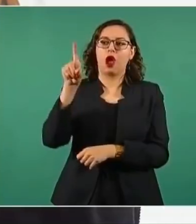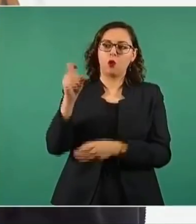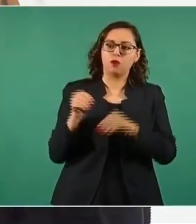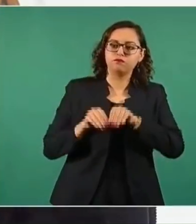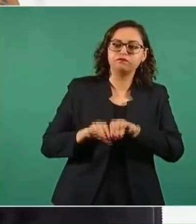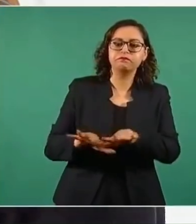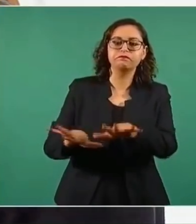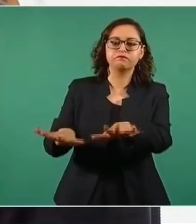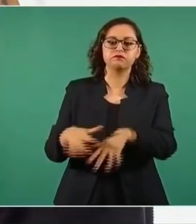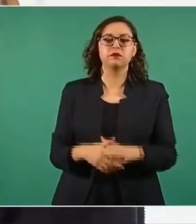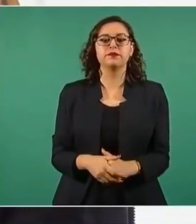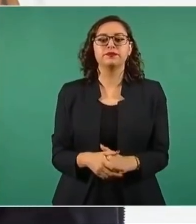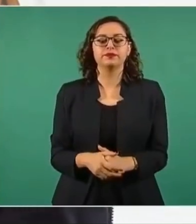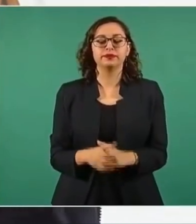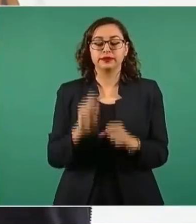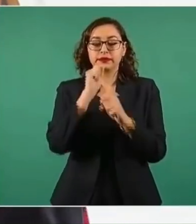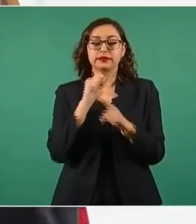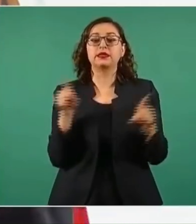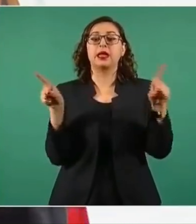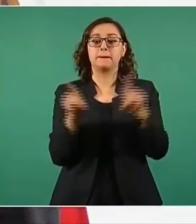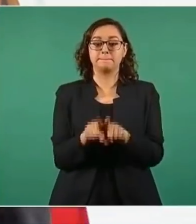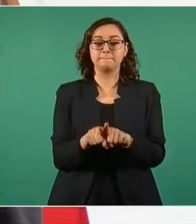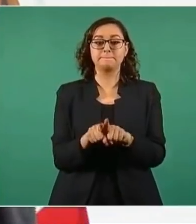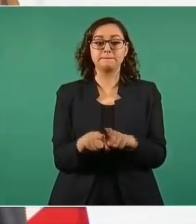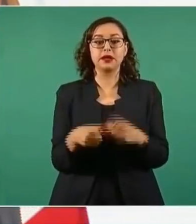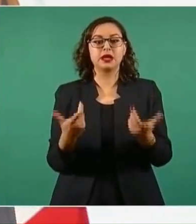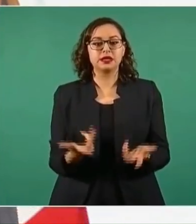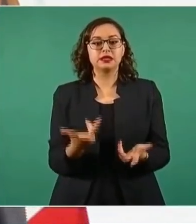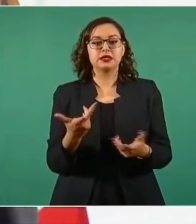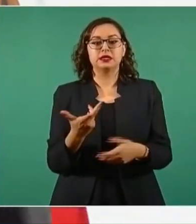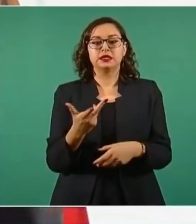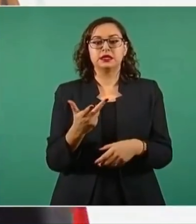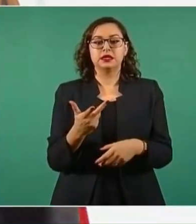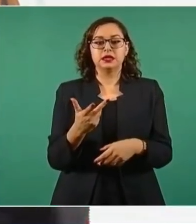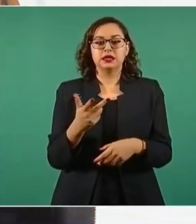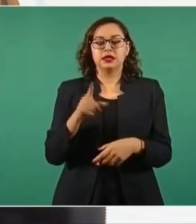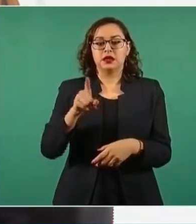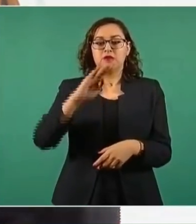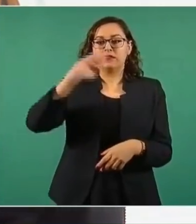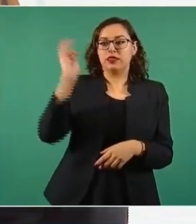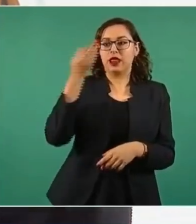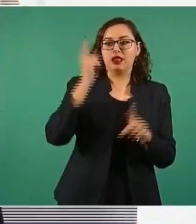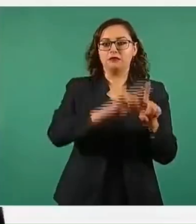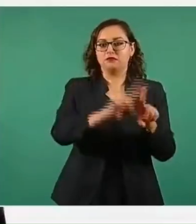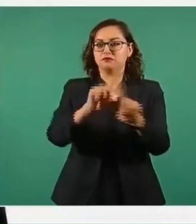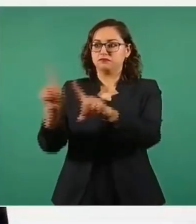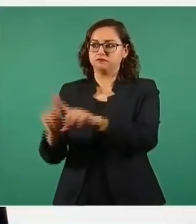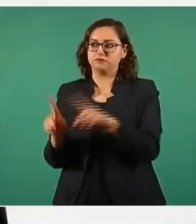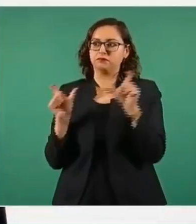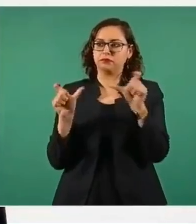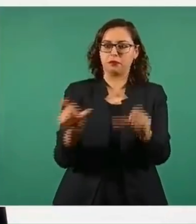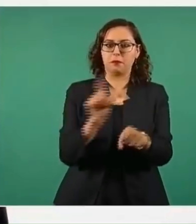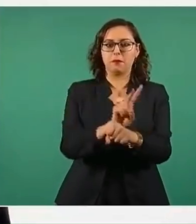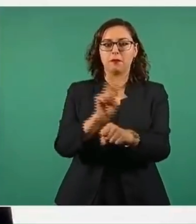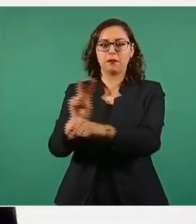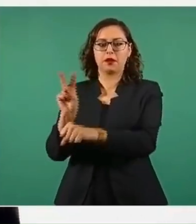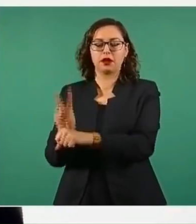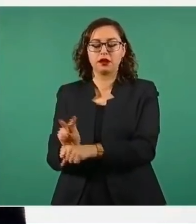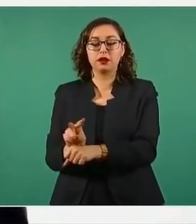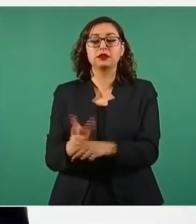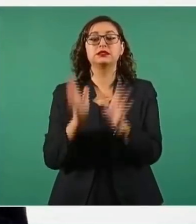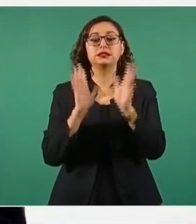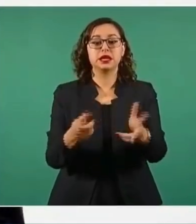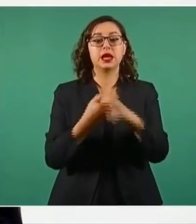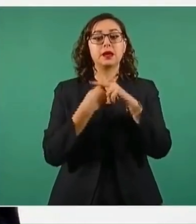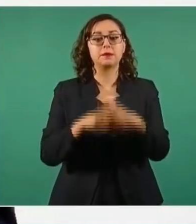prestar seguridad a las secretarías y organismos de la Administración Pública Federal. Ha iniciado el proyecto de construcción